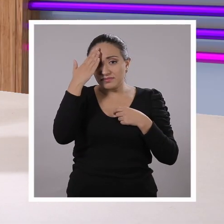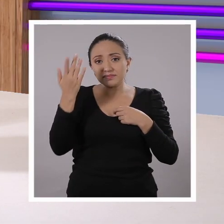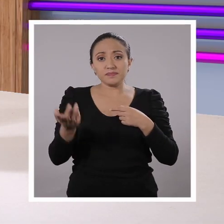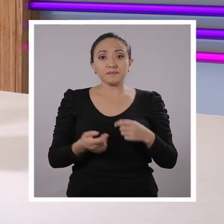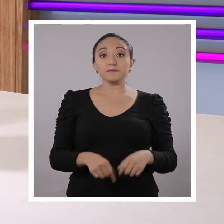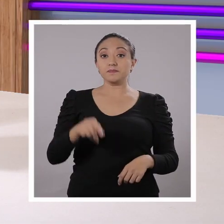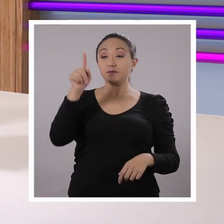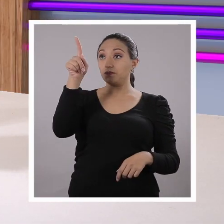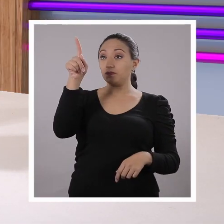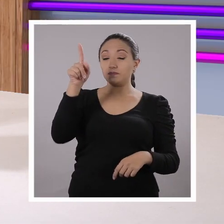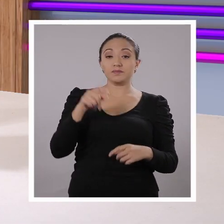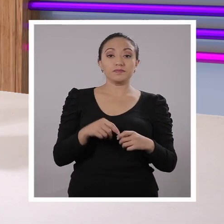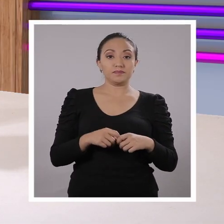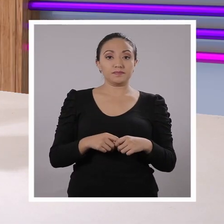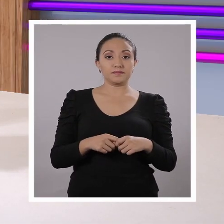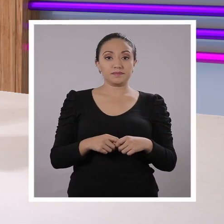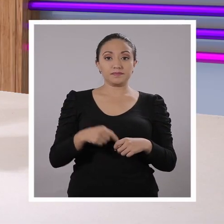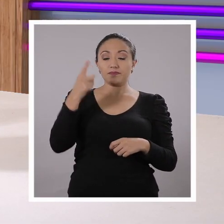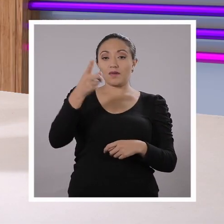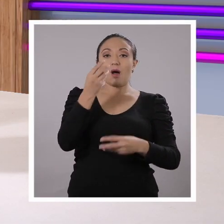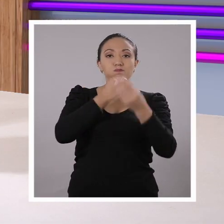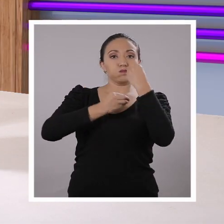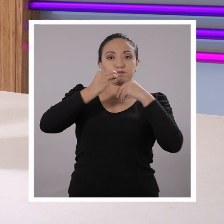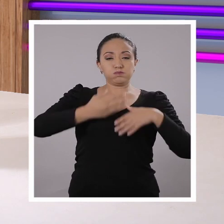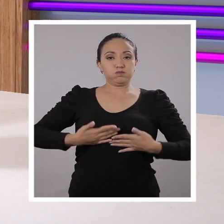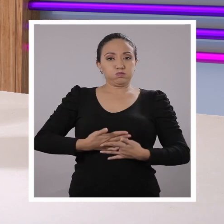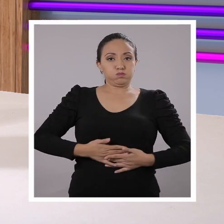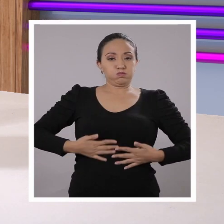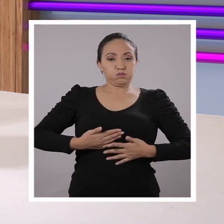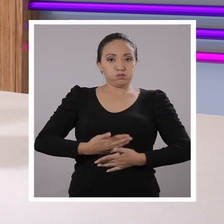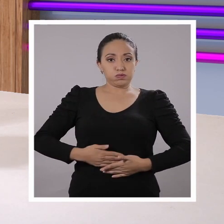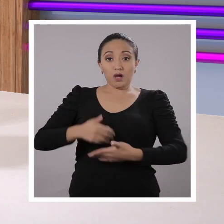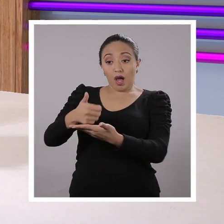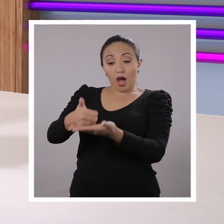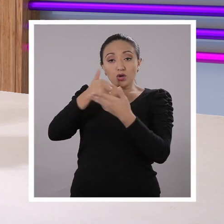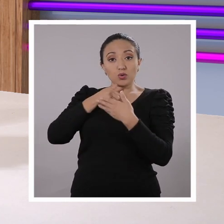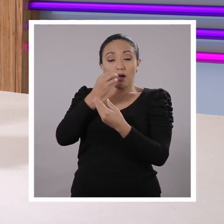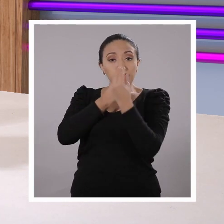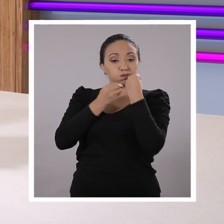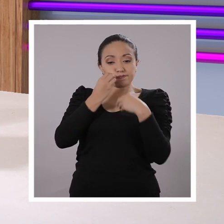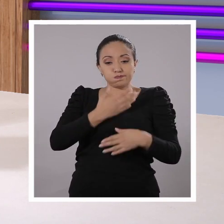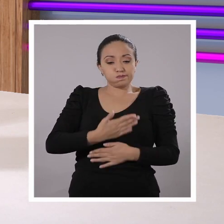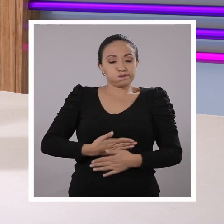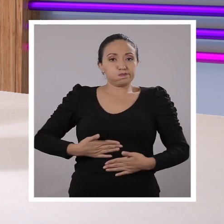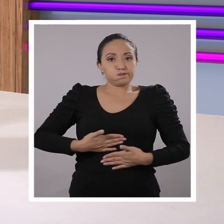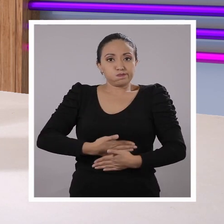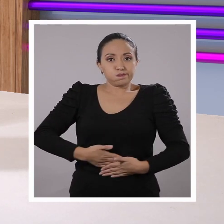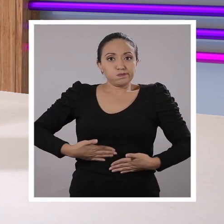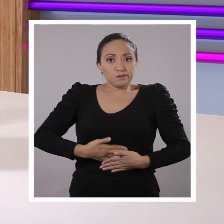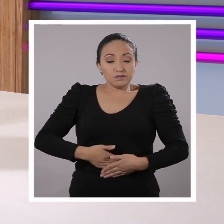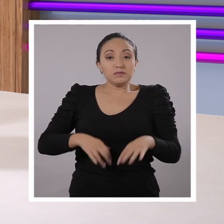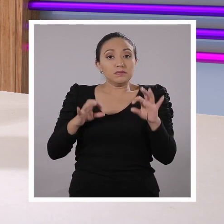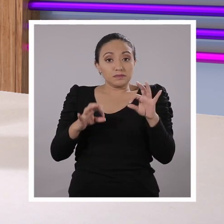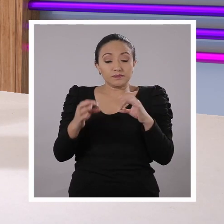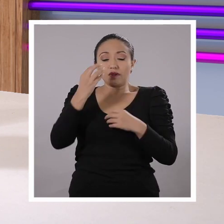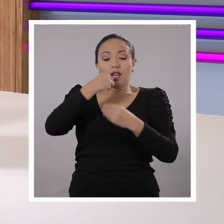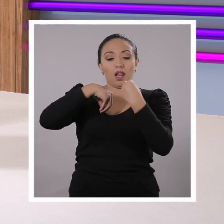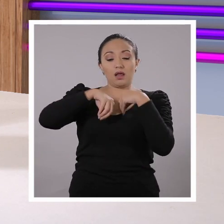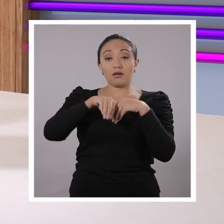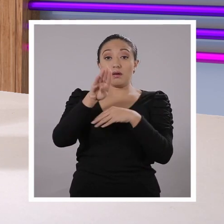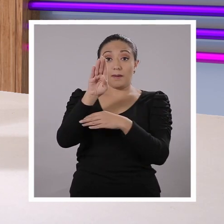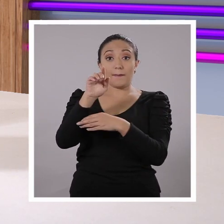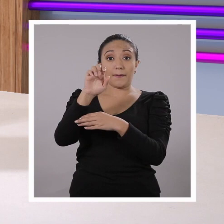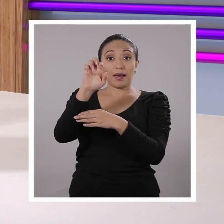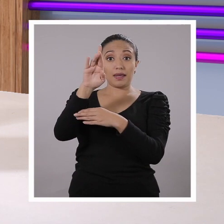cierto? Ya saben, ¿verdad? Yo ya sé. ¿Cuál es? Perfecto. Digerir. Muchas de ellas ayudan a digerir la comida.